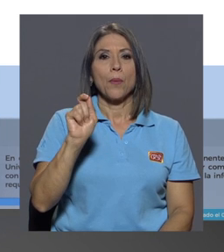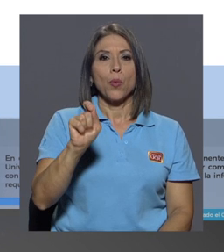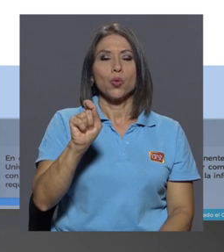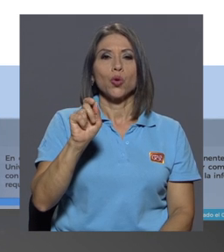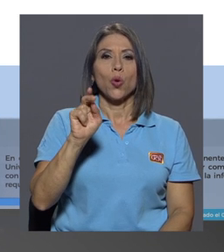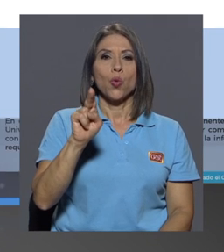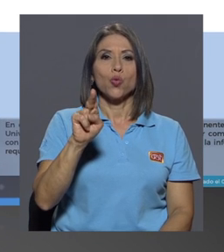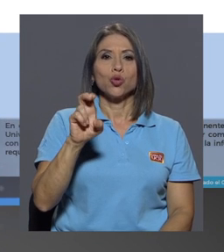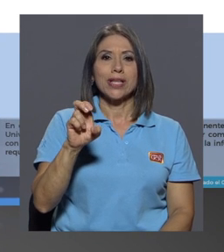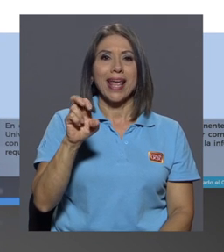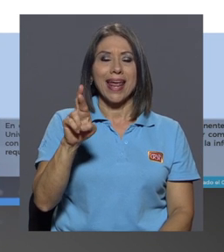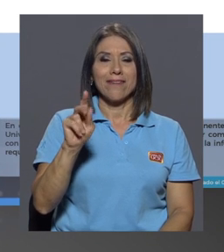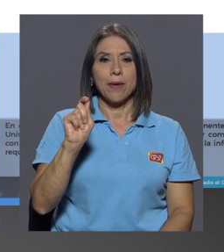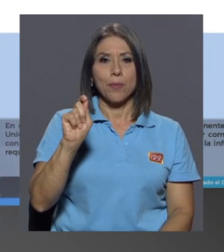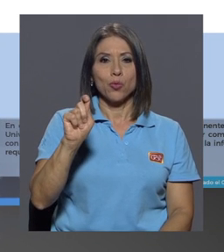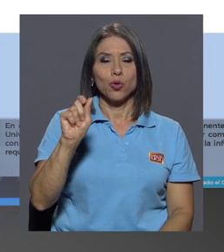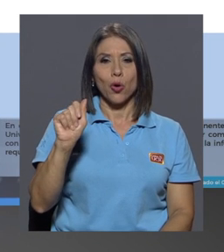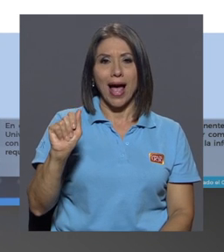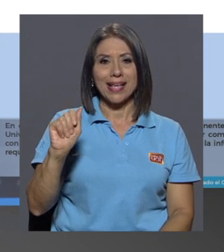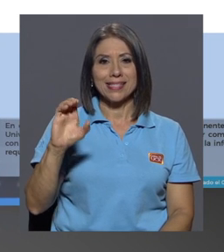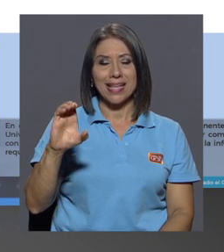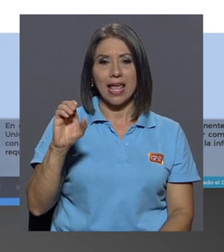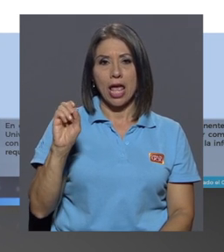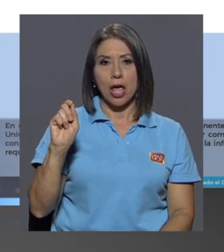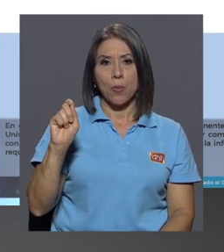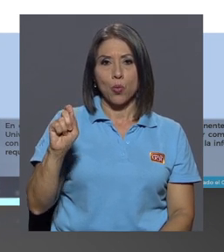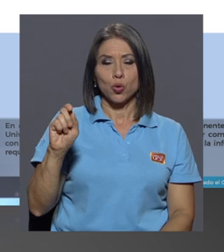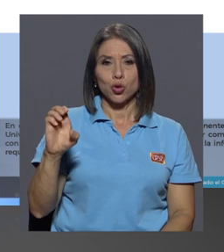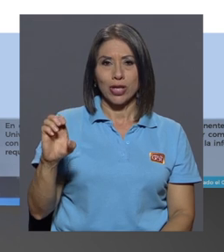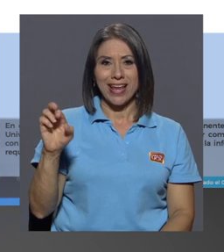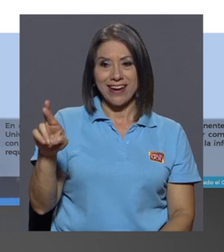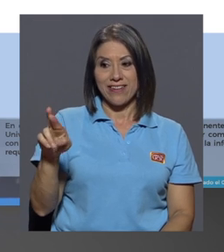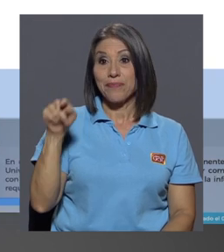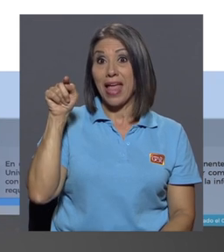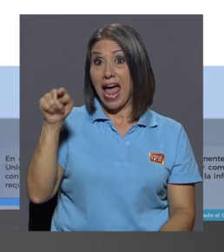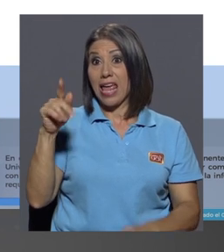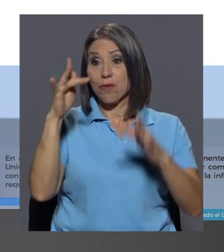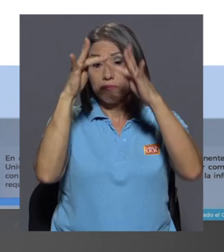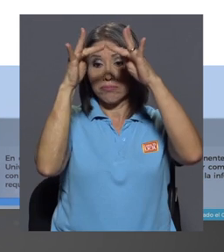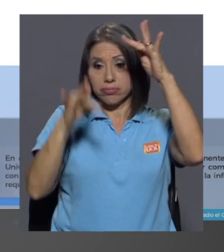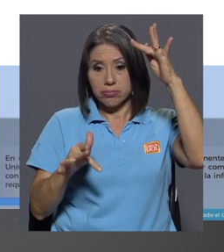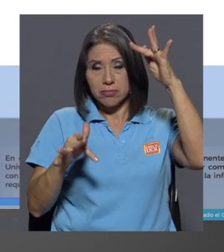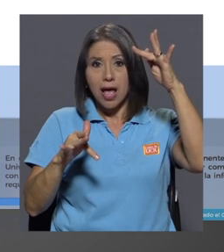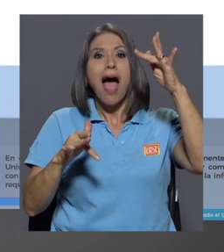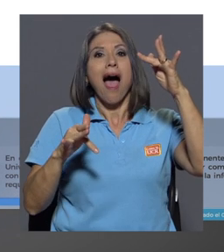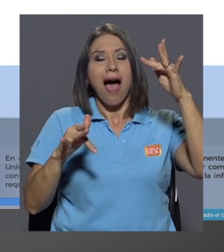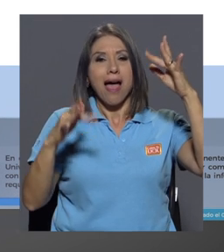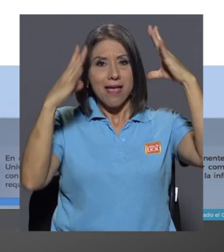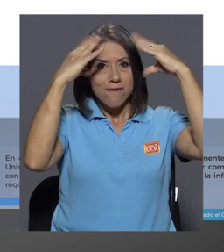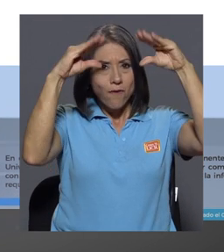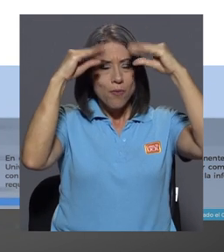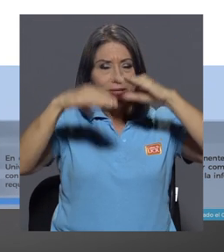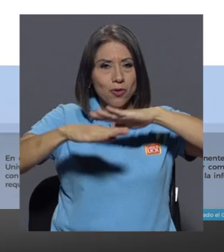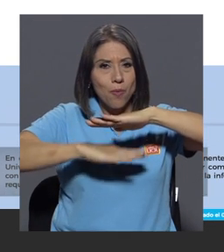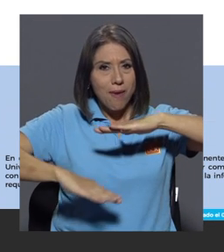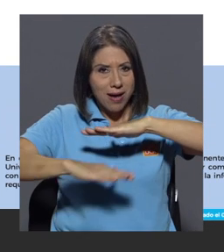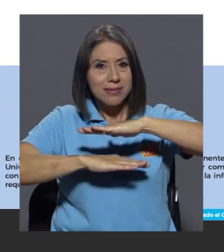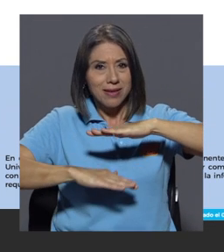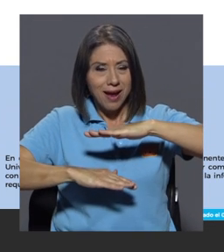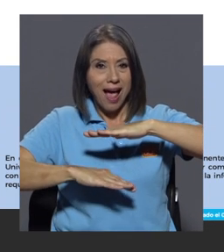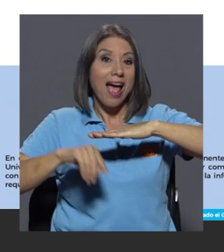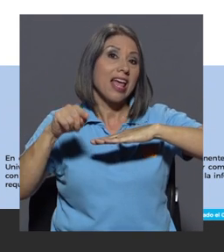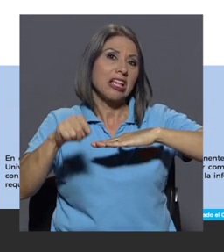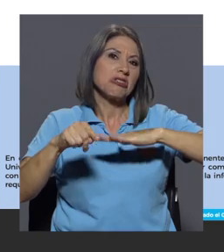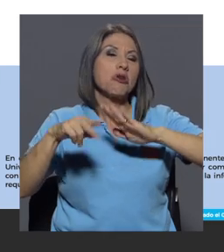a tener el sitio principal que va a tener una sección de información básica, que ahí en información básica nosotros le llamamos lo que te mencionaba el